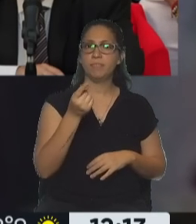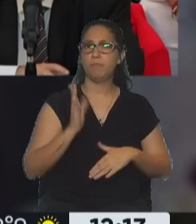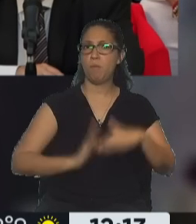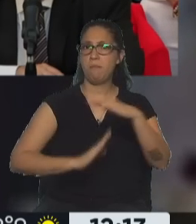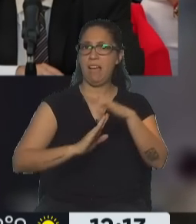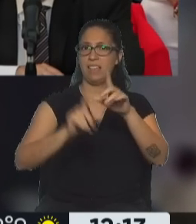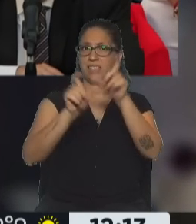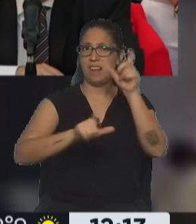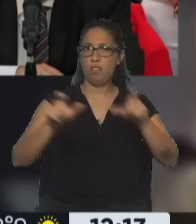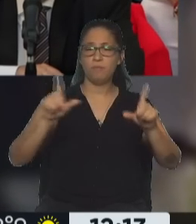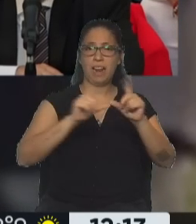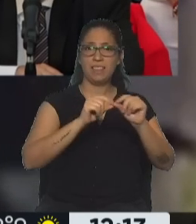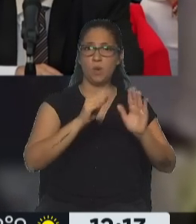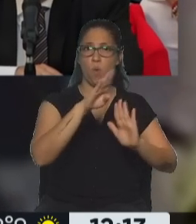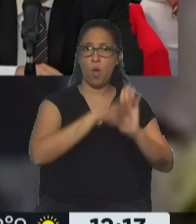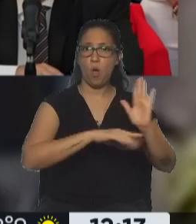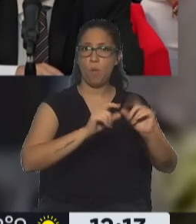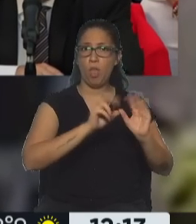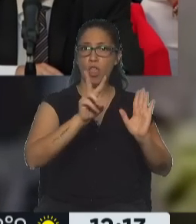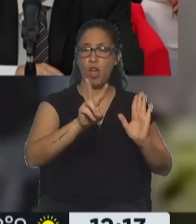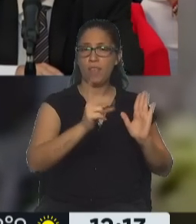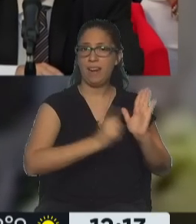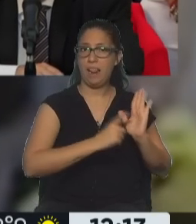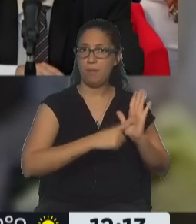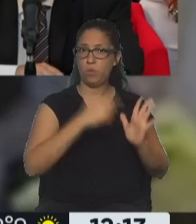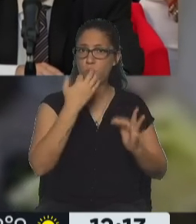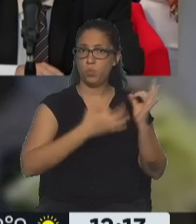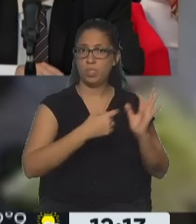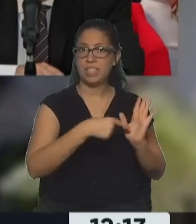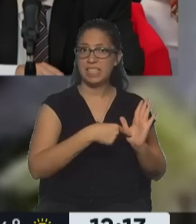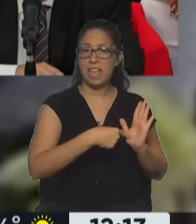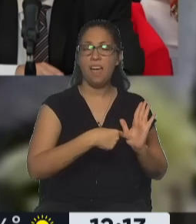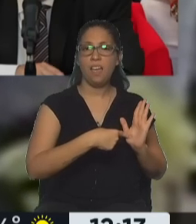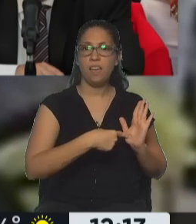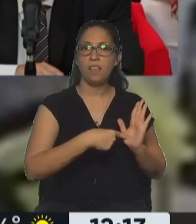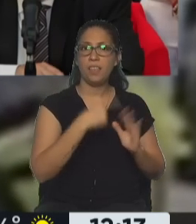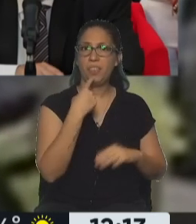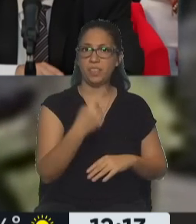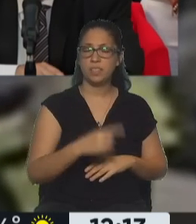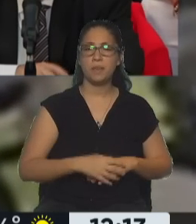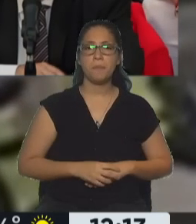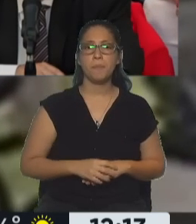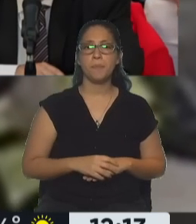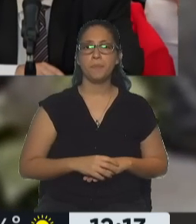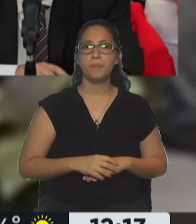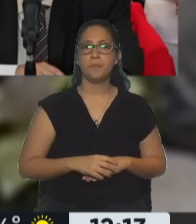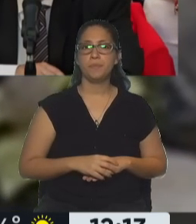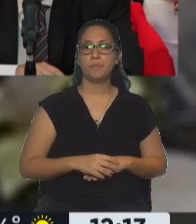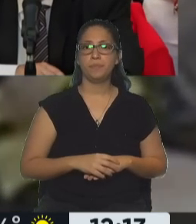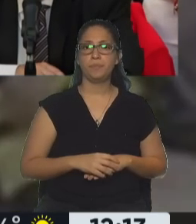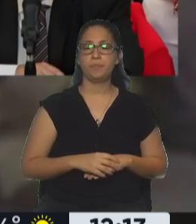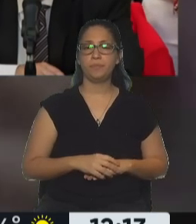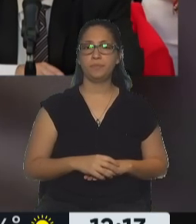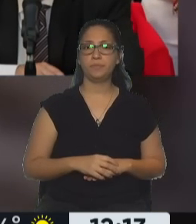en el artículo 2 del reglamento de la justicia, es abstenerse de